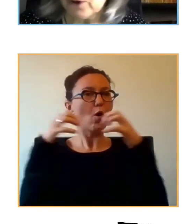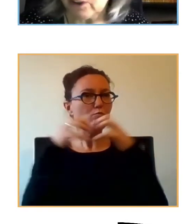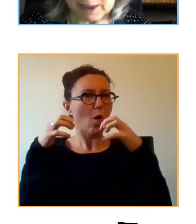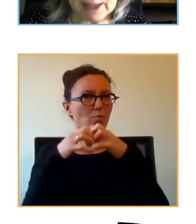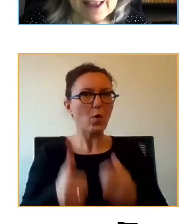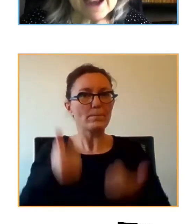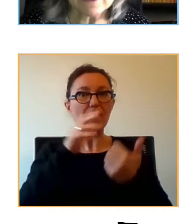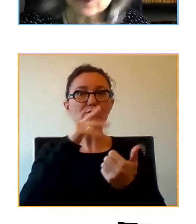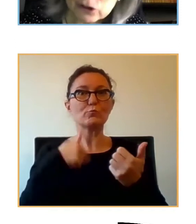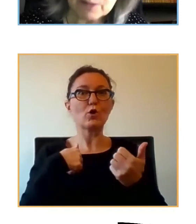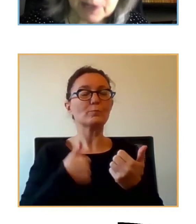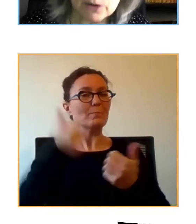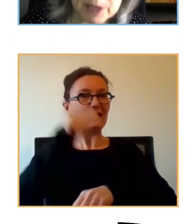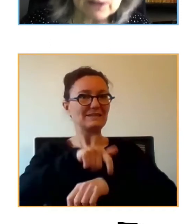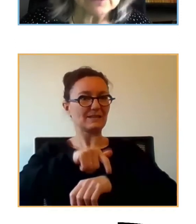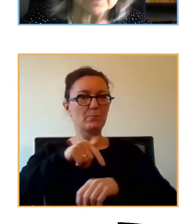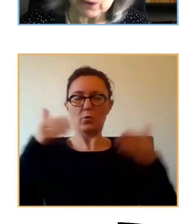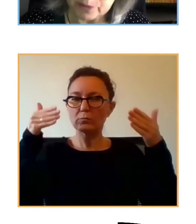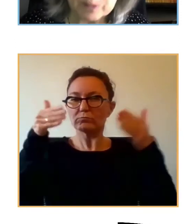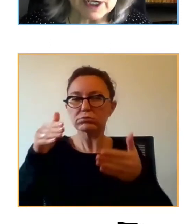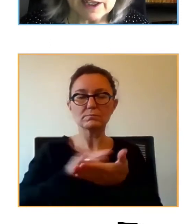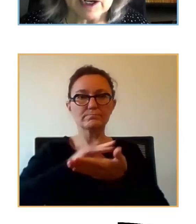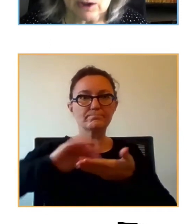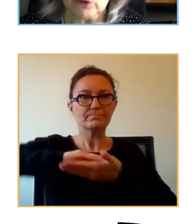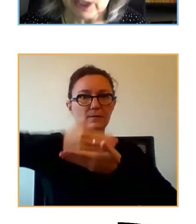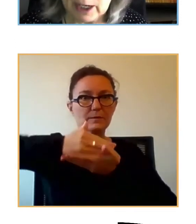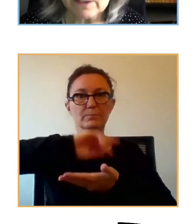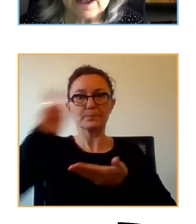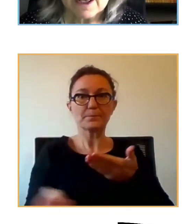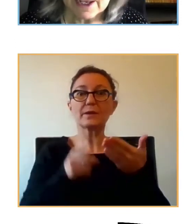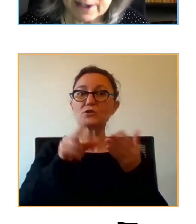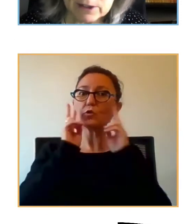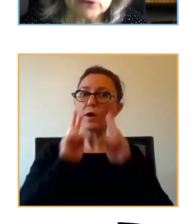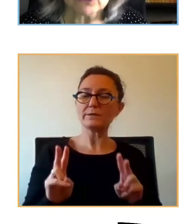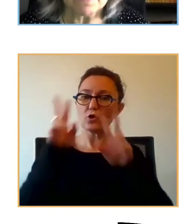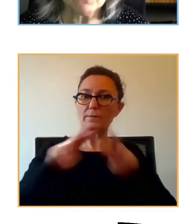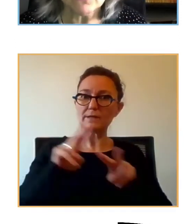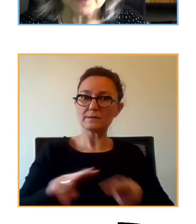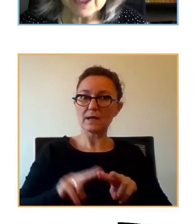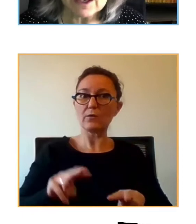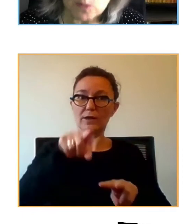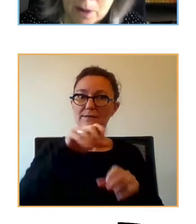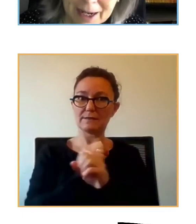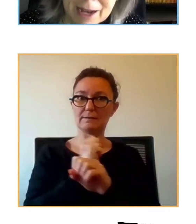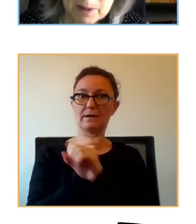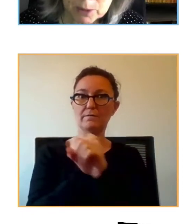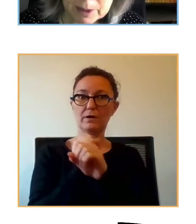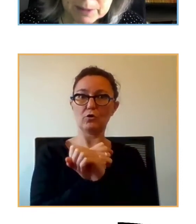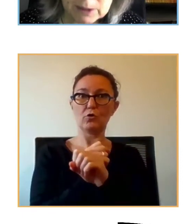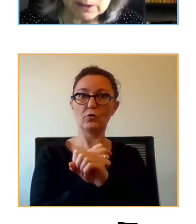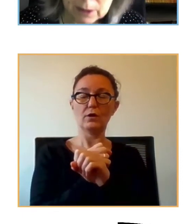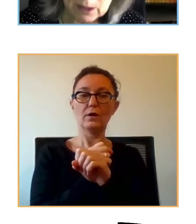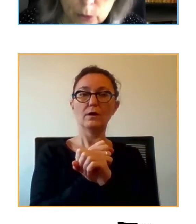tiempo en las pantallas, esto también lo vieron, lo vio Mireia Orgelés en este otro trabajo que como abarcaba